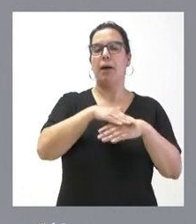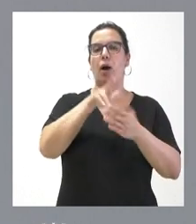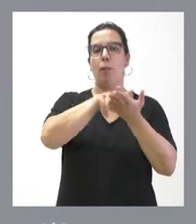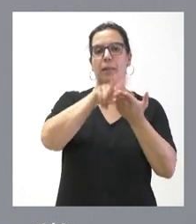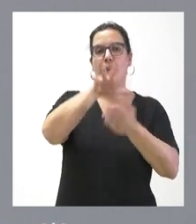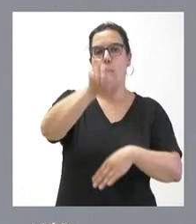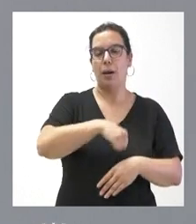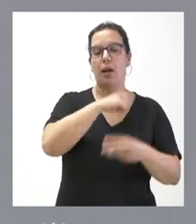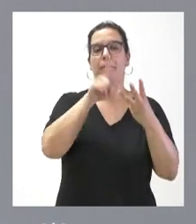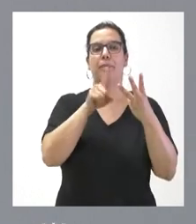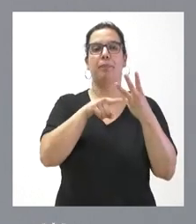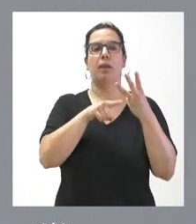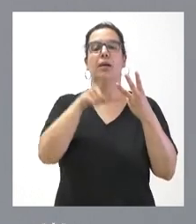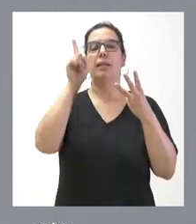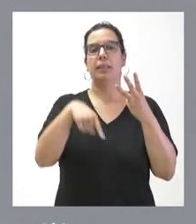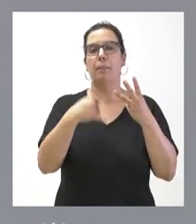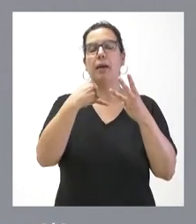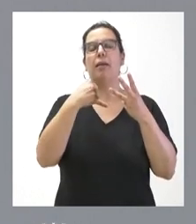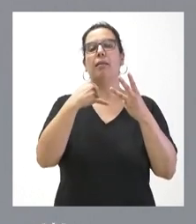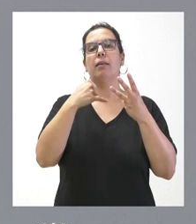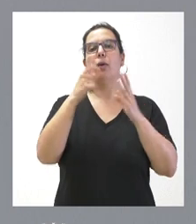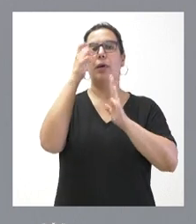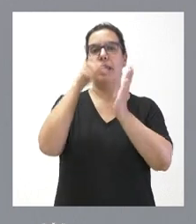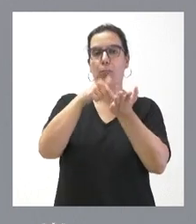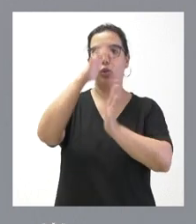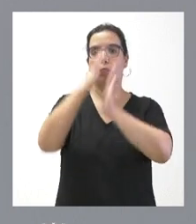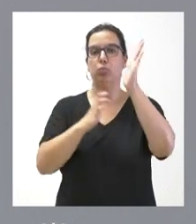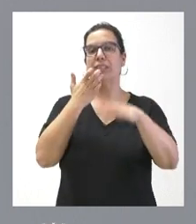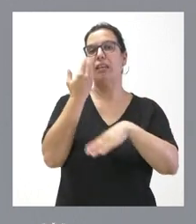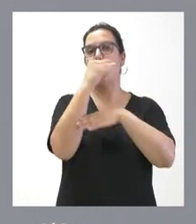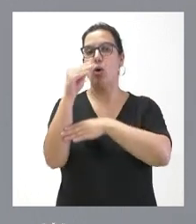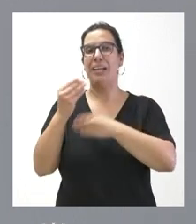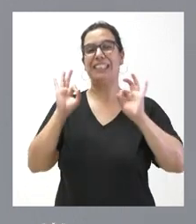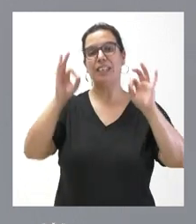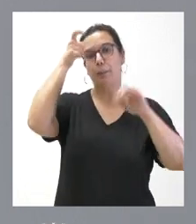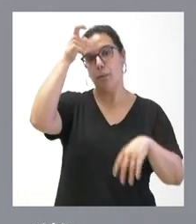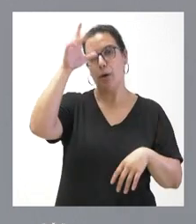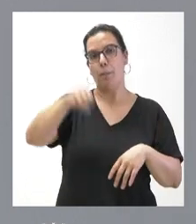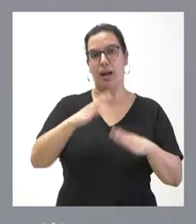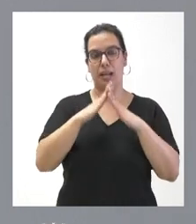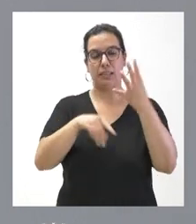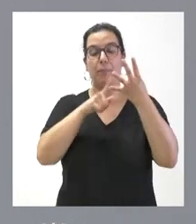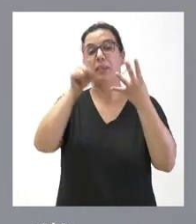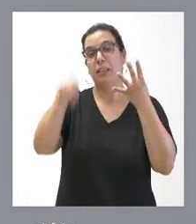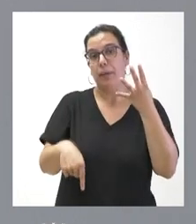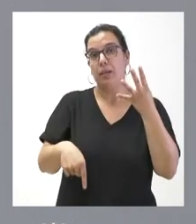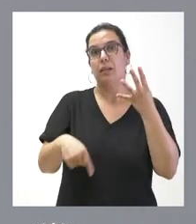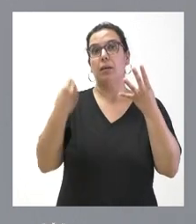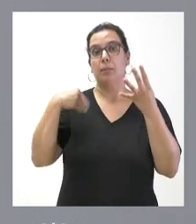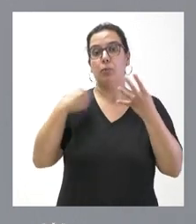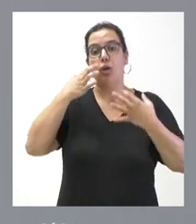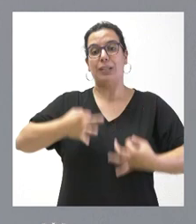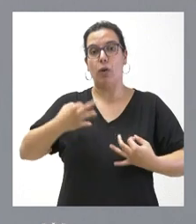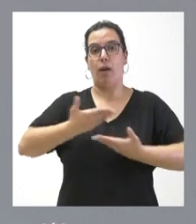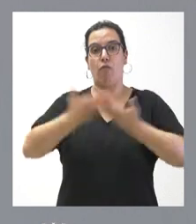a la compra de la vivienda. Tiene el eje de la reducción de impuestos para que los jóvenes, especialmente en el mundo rural, puedan acceder a una vivienda. Y tiene el eje de dar seguridad